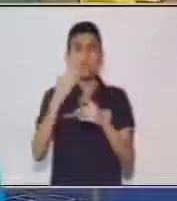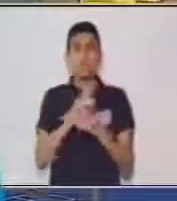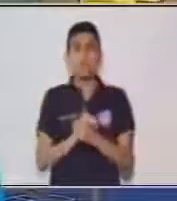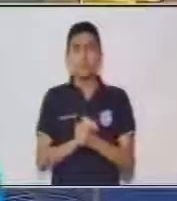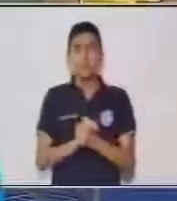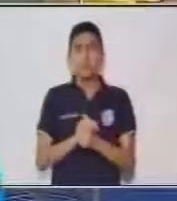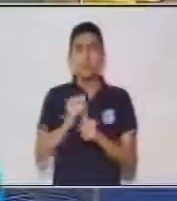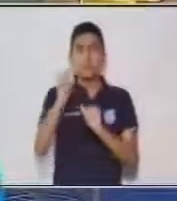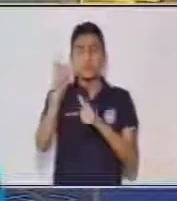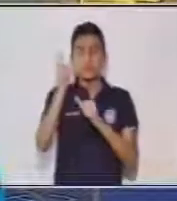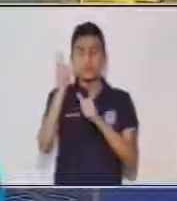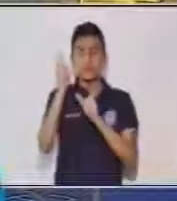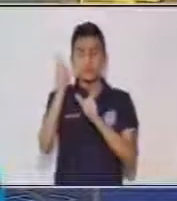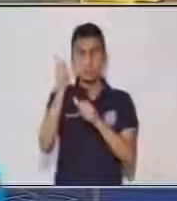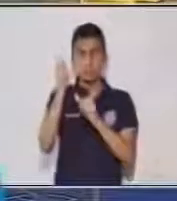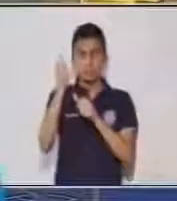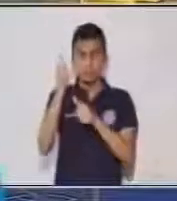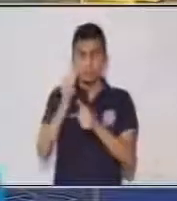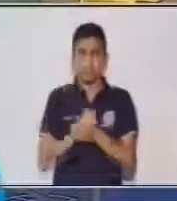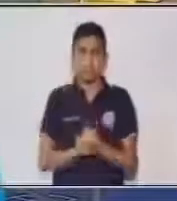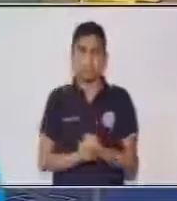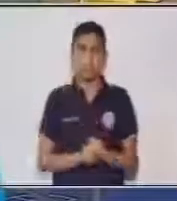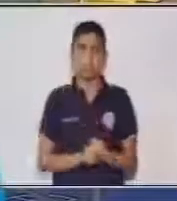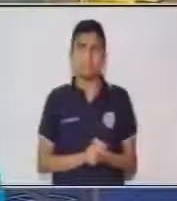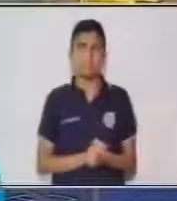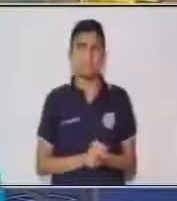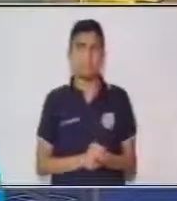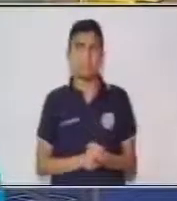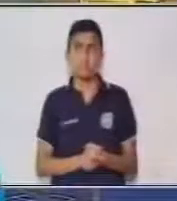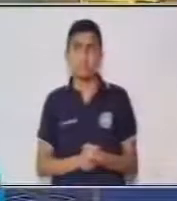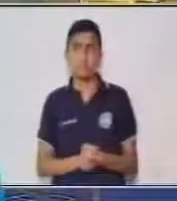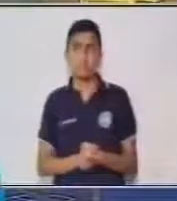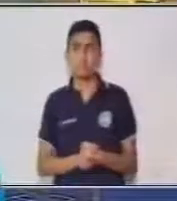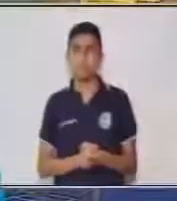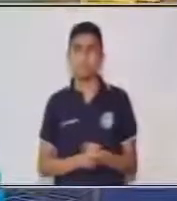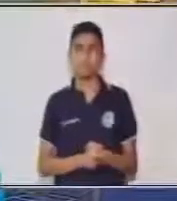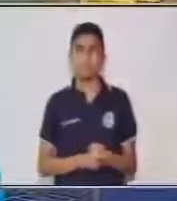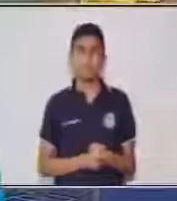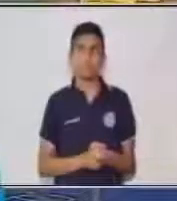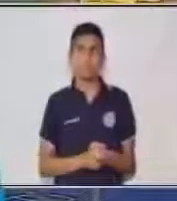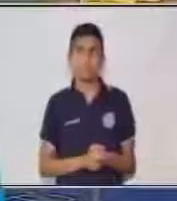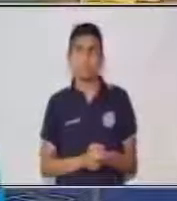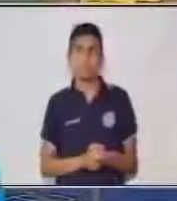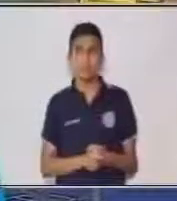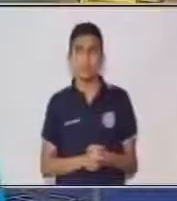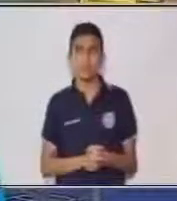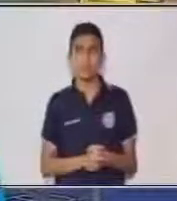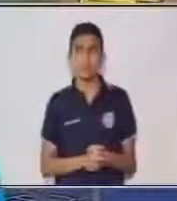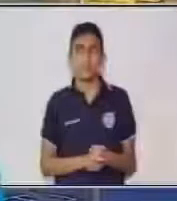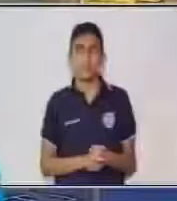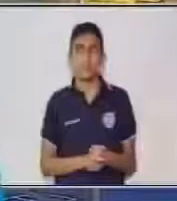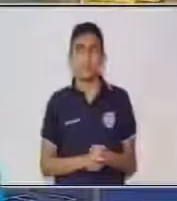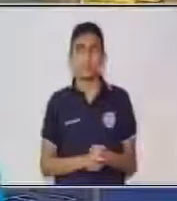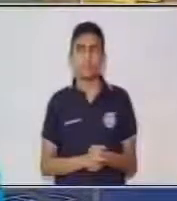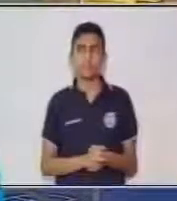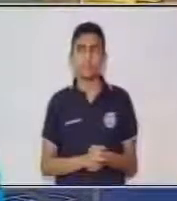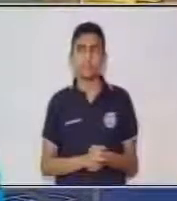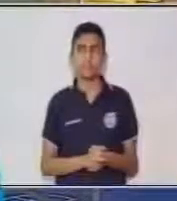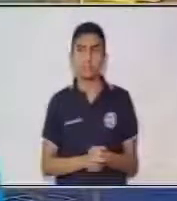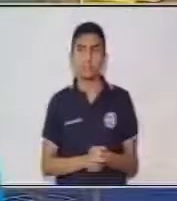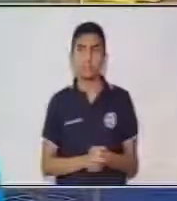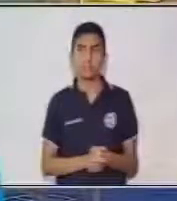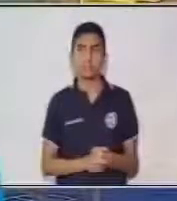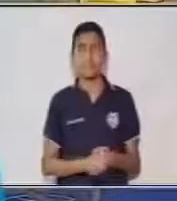quince. Muy bien, llevamos una. Tres por cuatro, doce y una, trece.